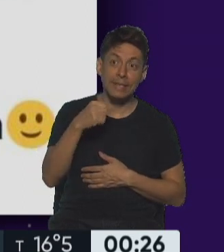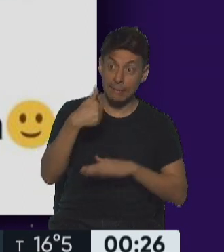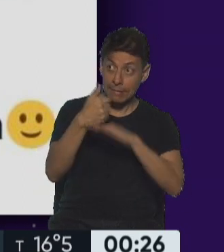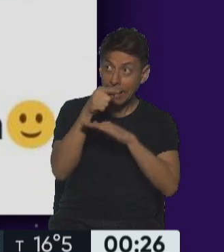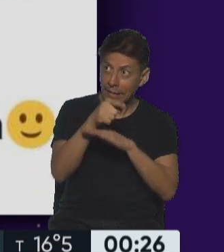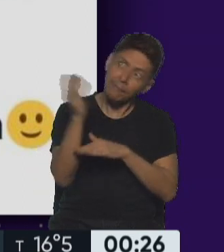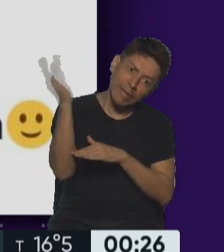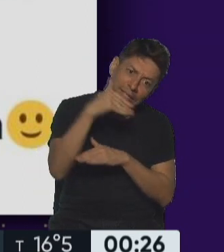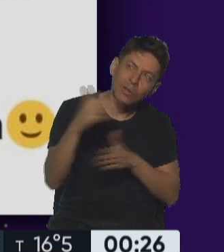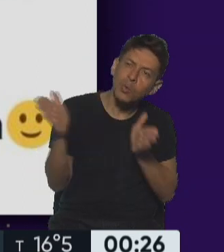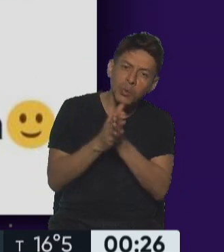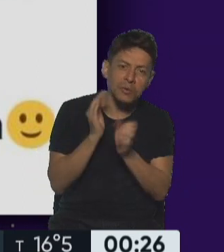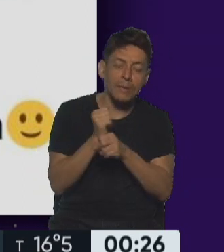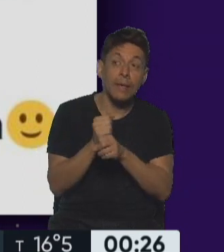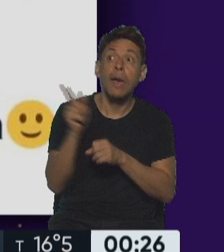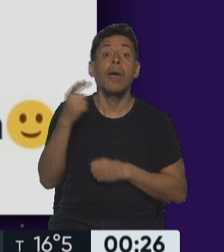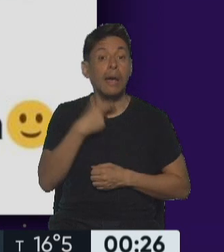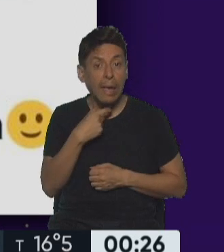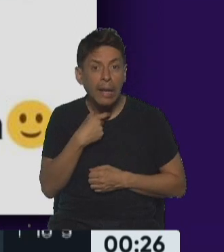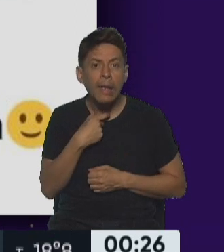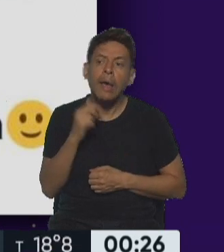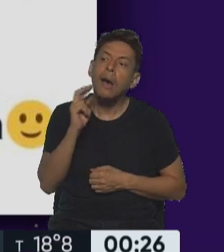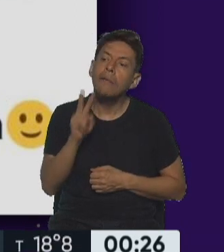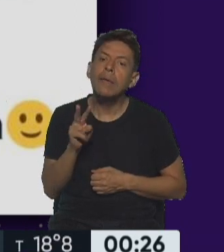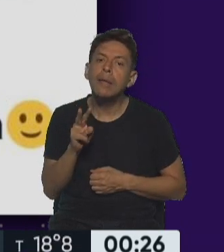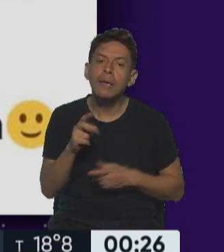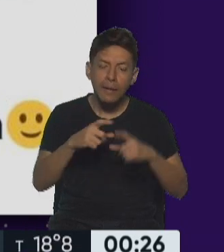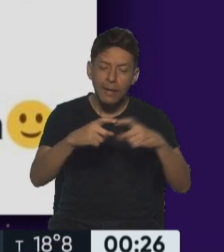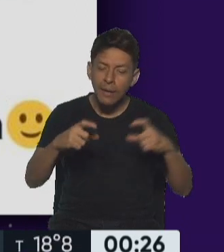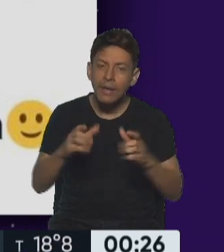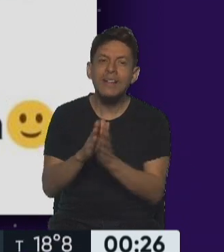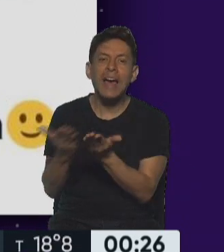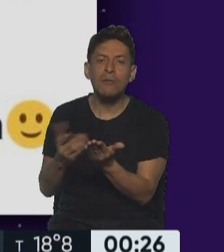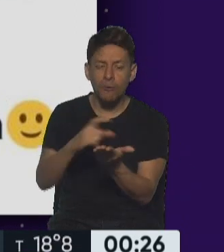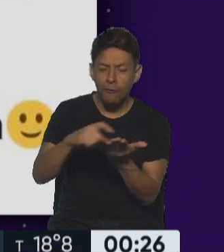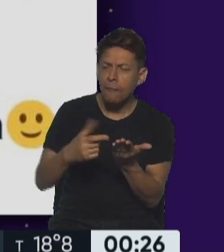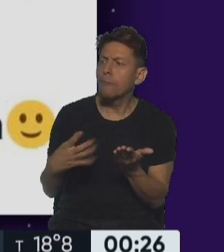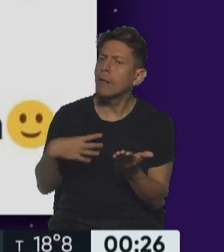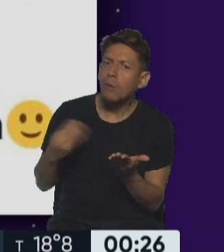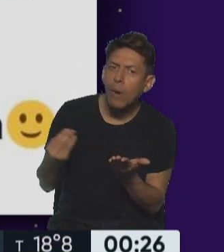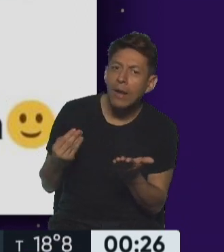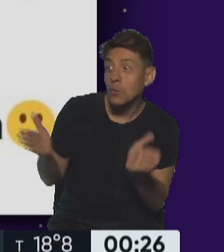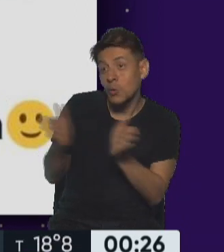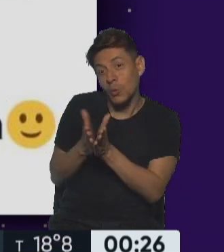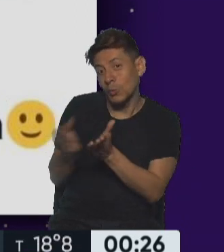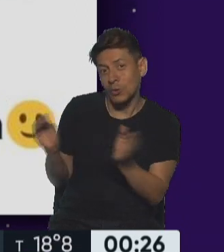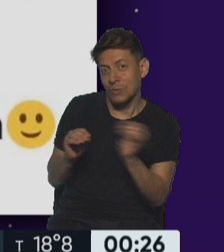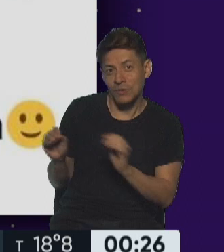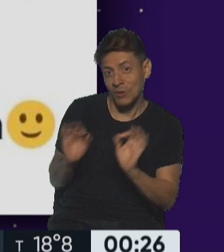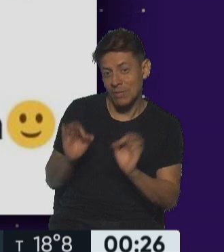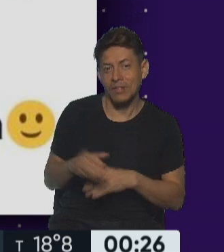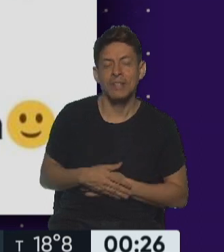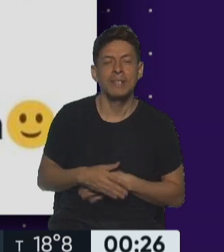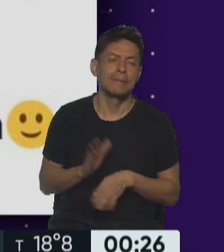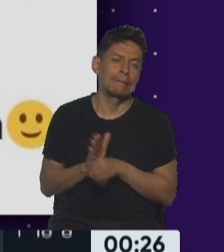querés, de paso, vemos qué nos hace falta para llenar el álbum y que lo hagan juntos, es lo que le dice Jorge Arguello. La pateó